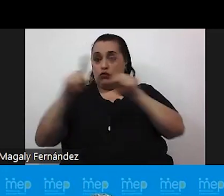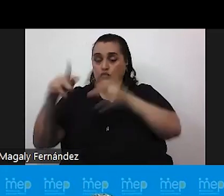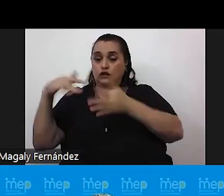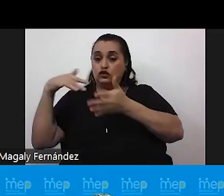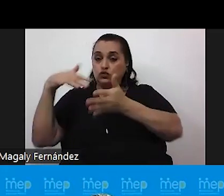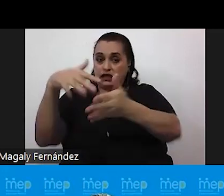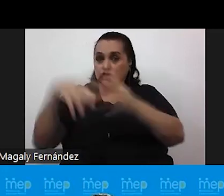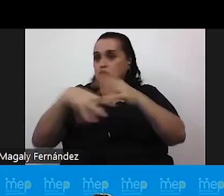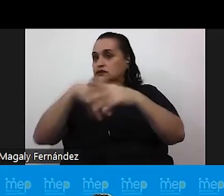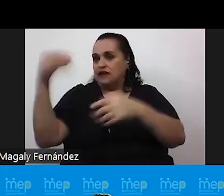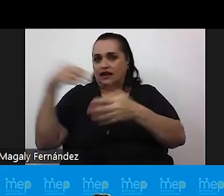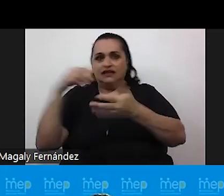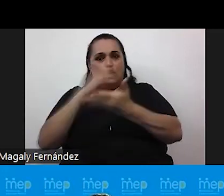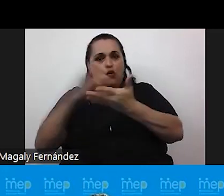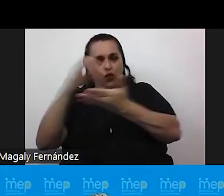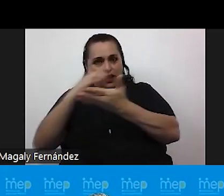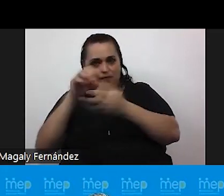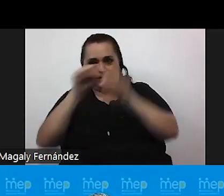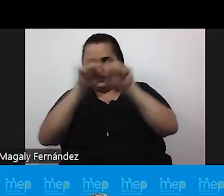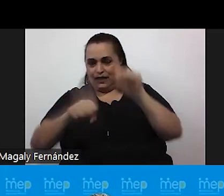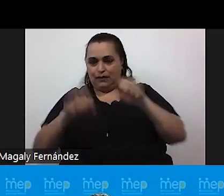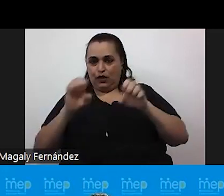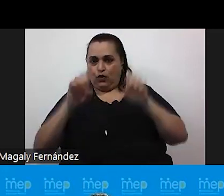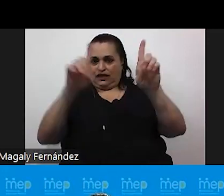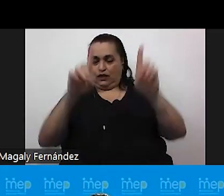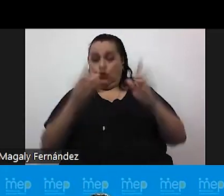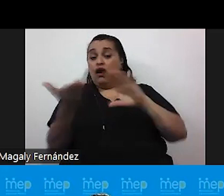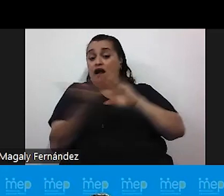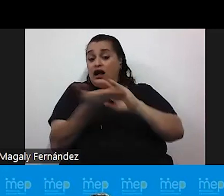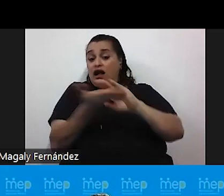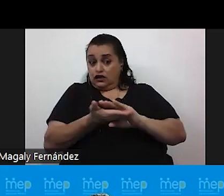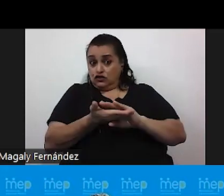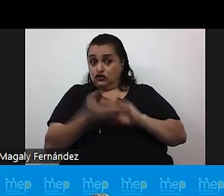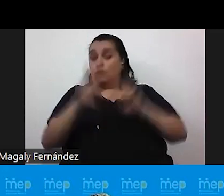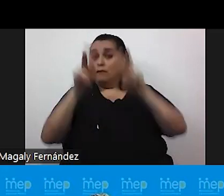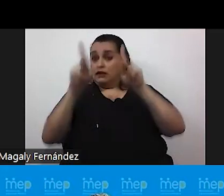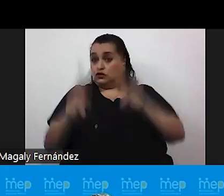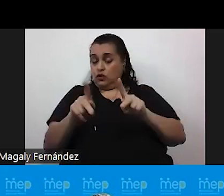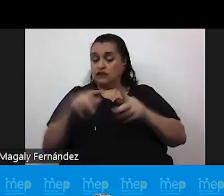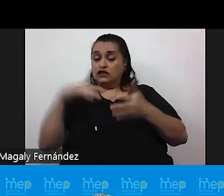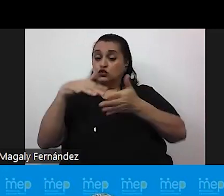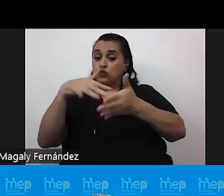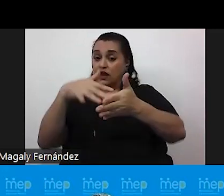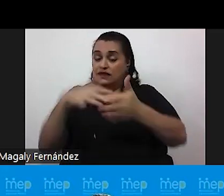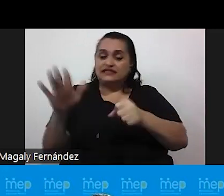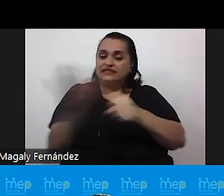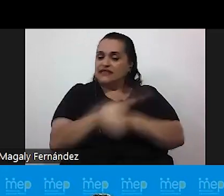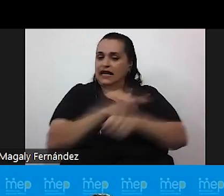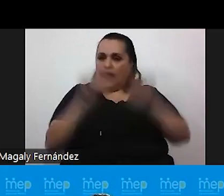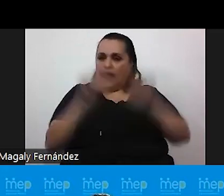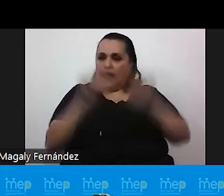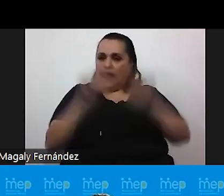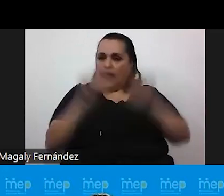sistema educativo mediante anexos las personas estudiantes llenan estas estas boletas de la circular